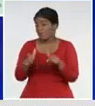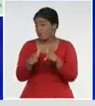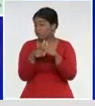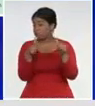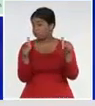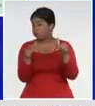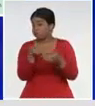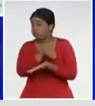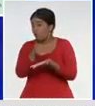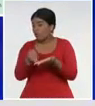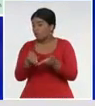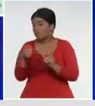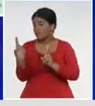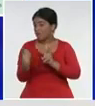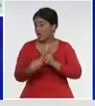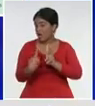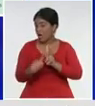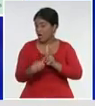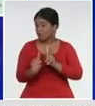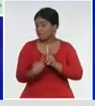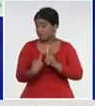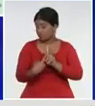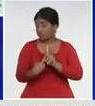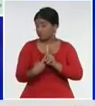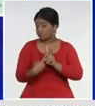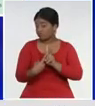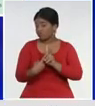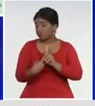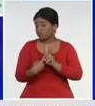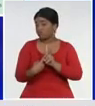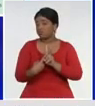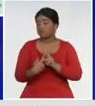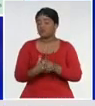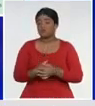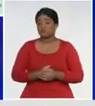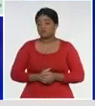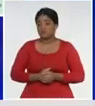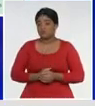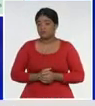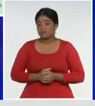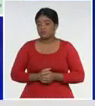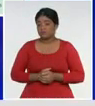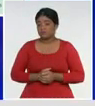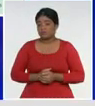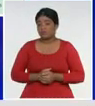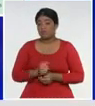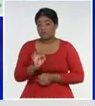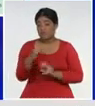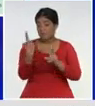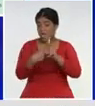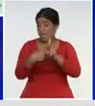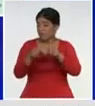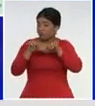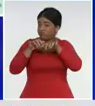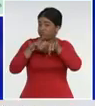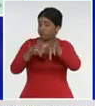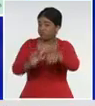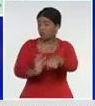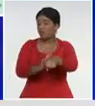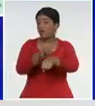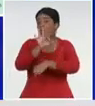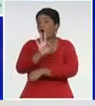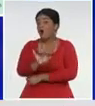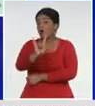en Bayamo, que es también, donde han tenido, la transmisión, más importante, con 89 casos, autóctonos,